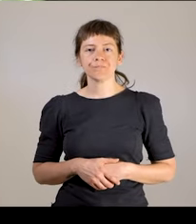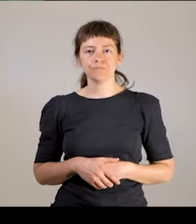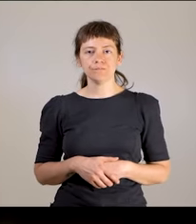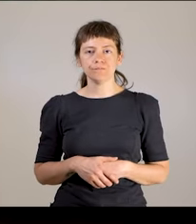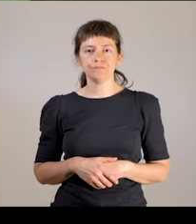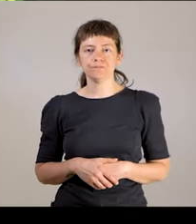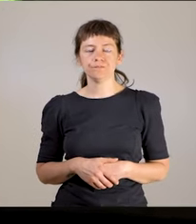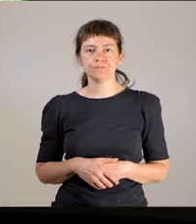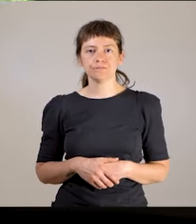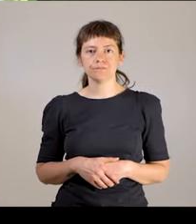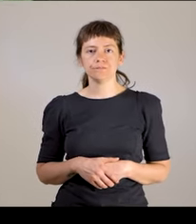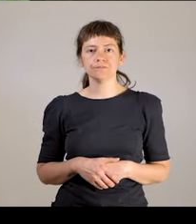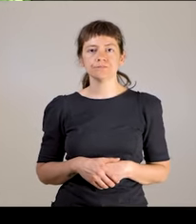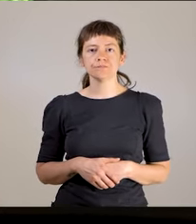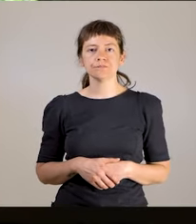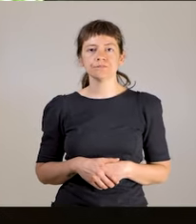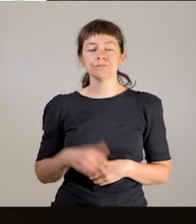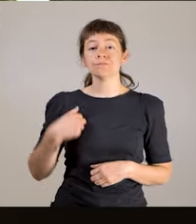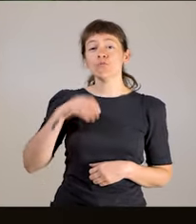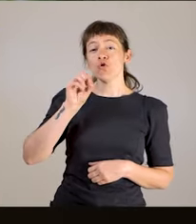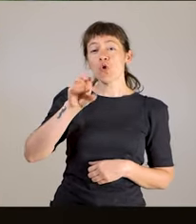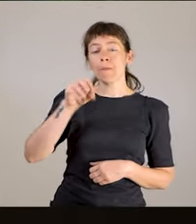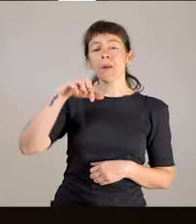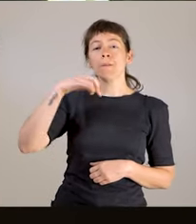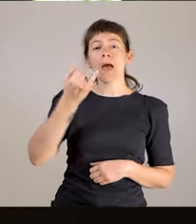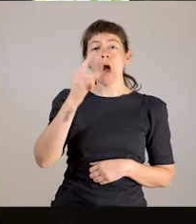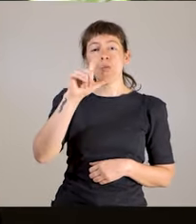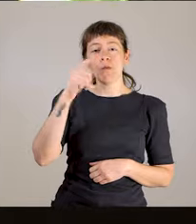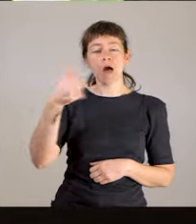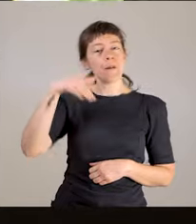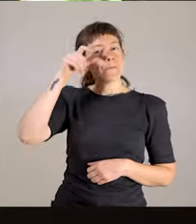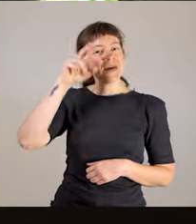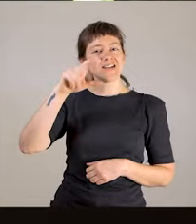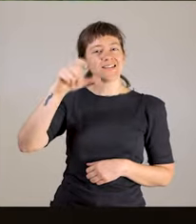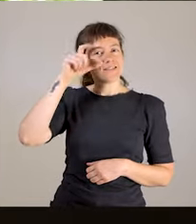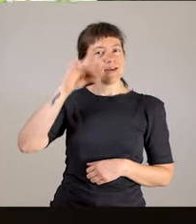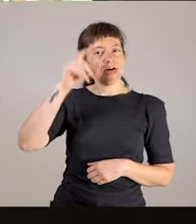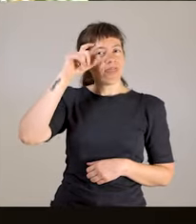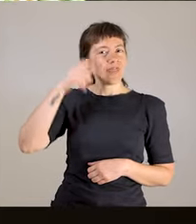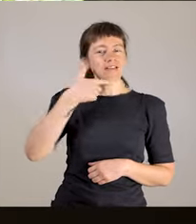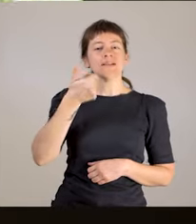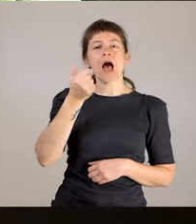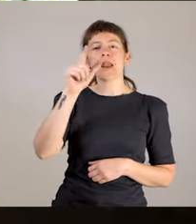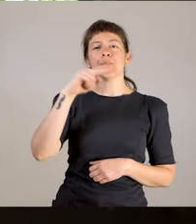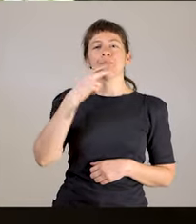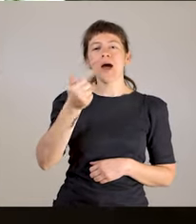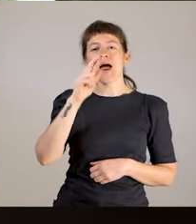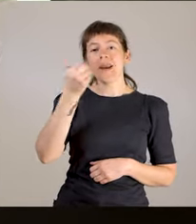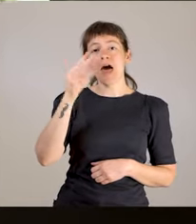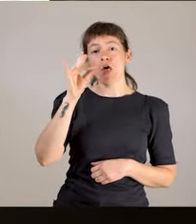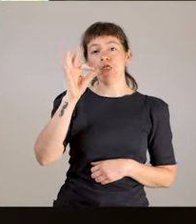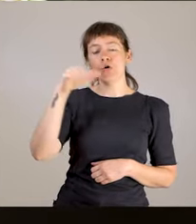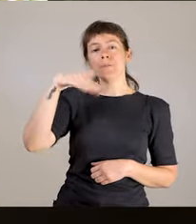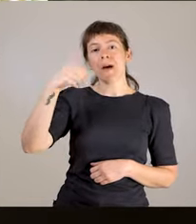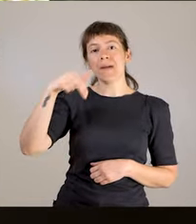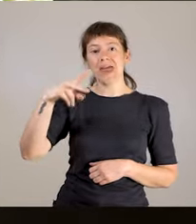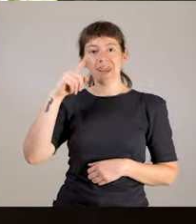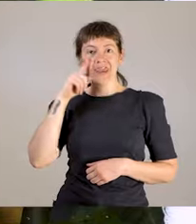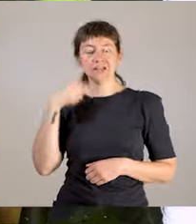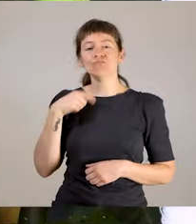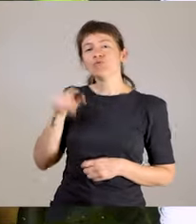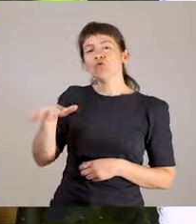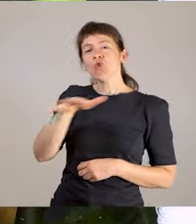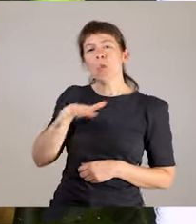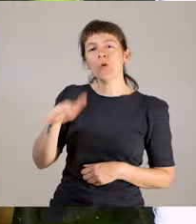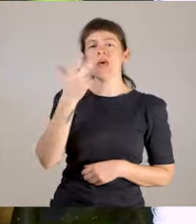Una mujer se sienta en una silla. Mi nombre es Paula Mercedes Alvarado Mamani, pertenezco a la comunidad Tres Zumbúes de La Matanza y